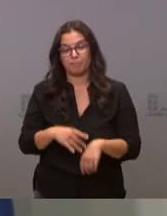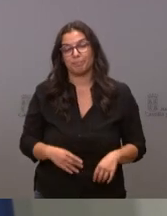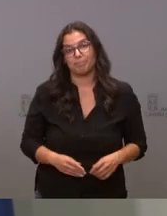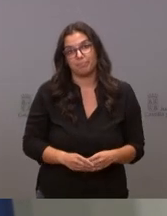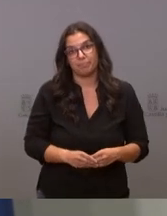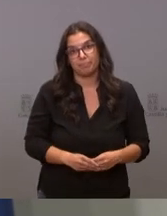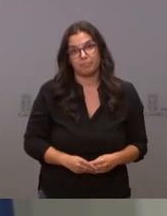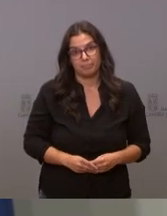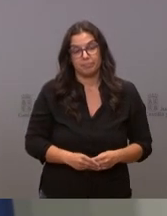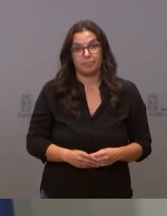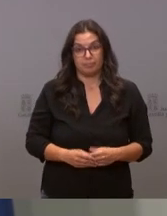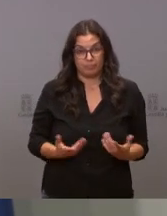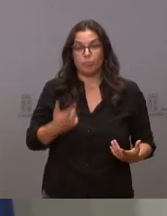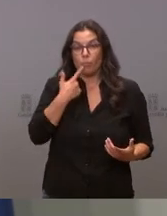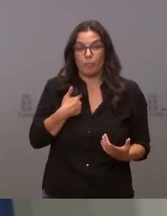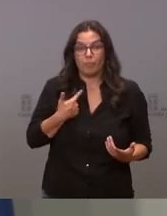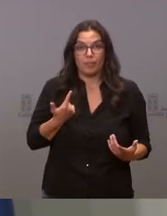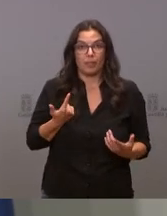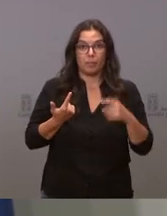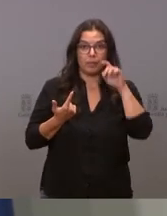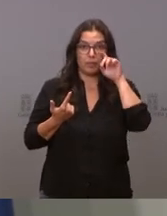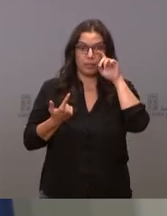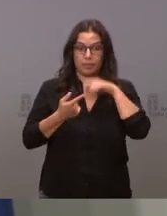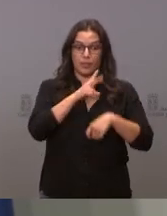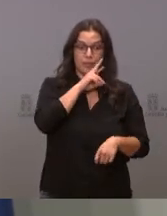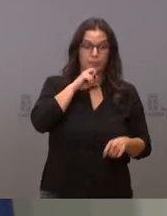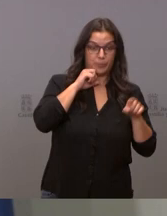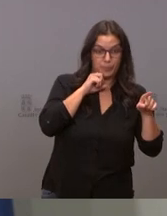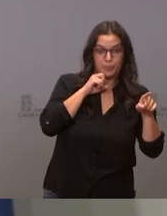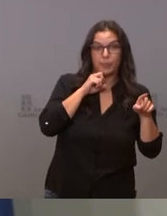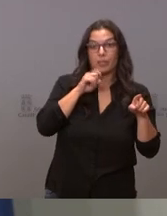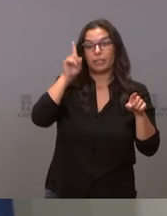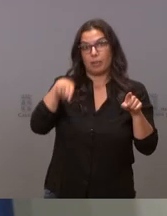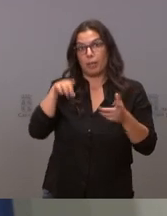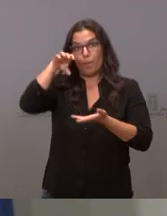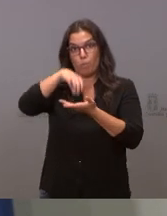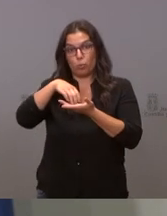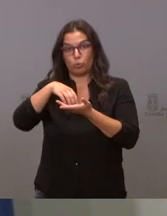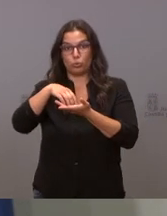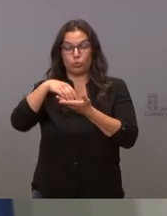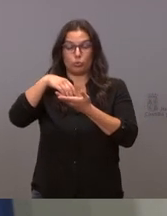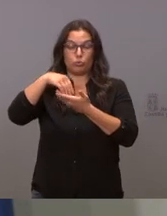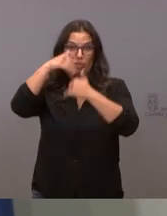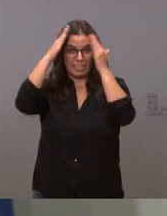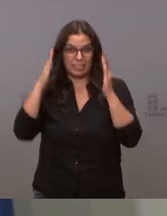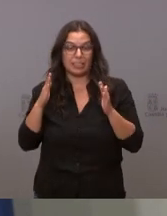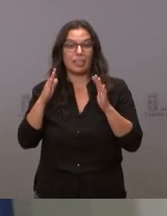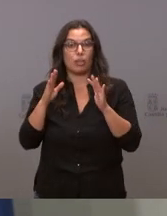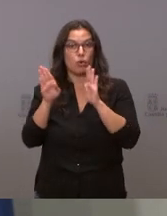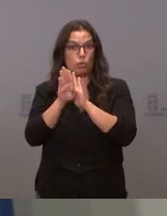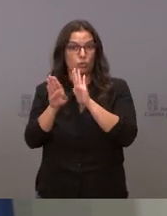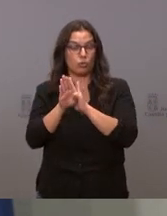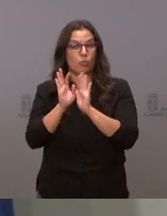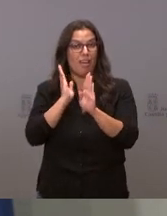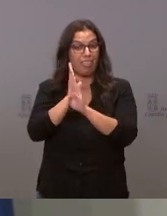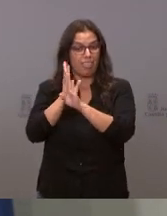tenemos que ser capaces de mantener esto y los puntos de atención yo que sí que le digo es que